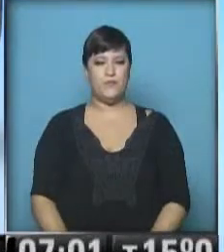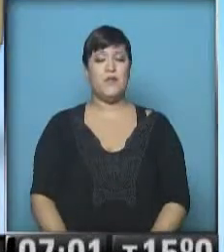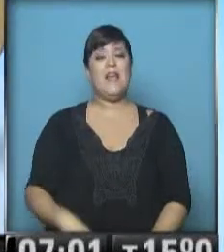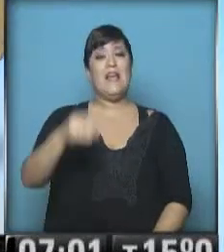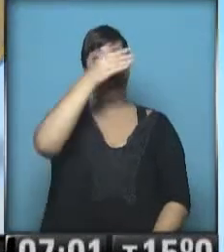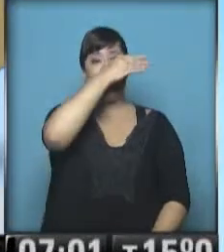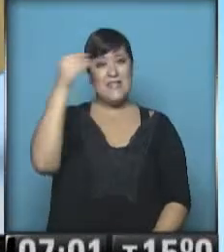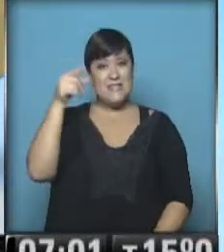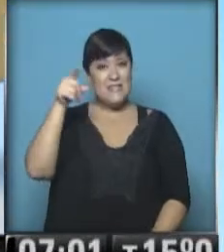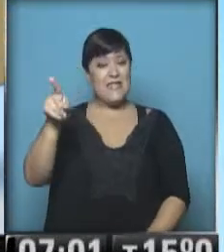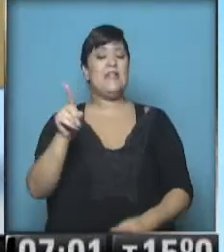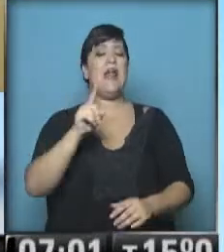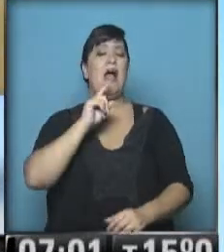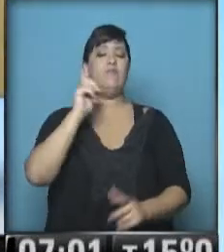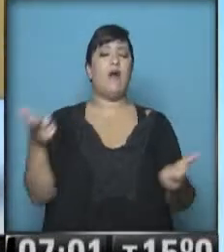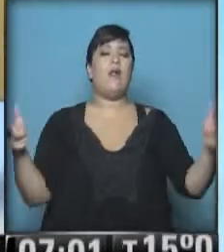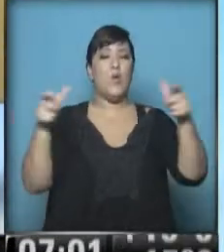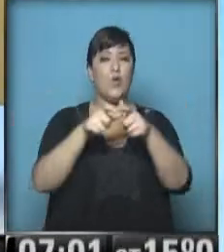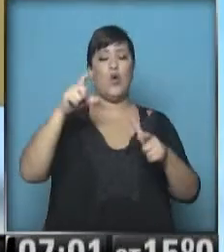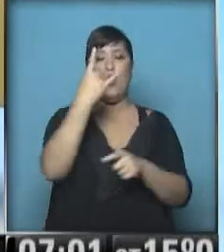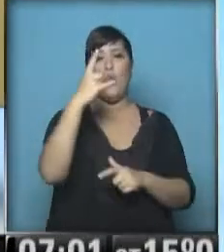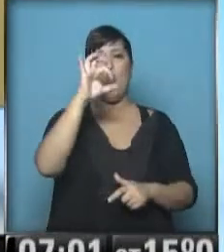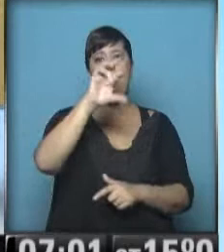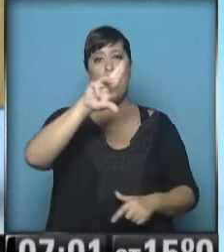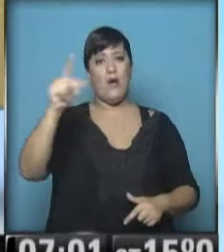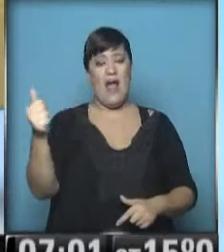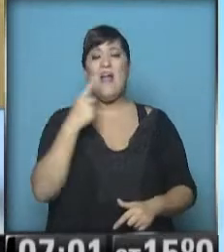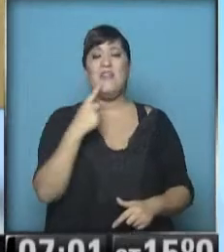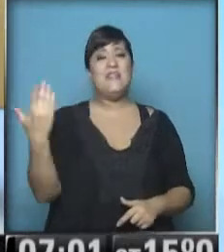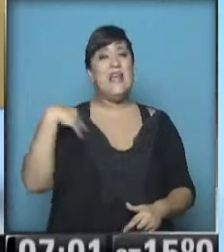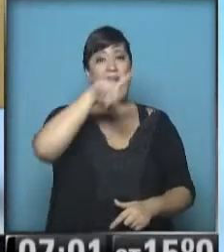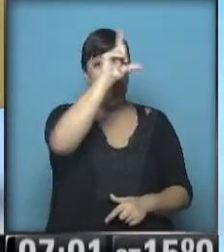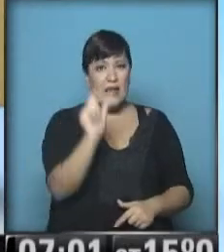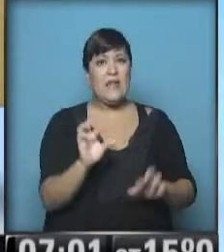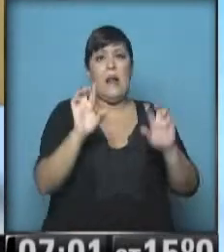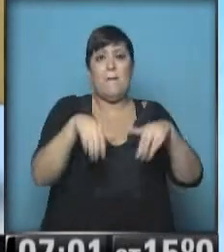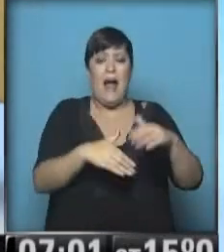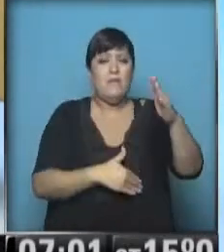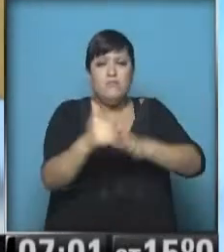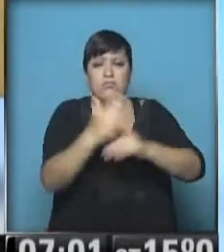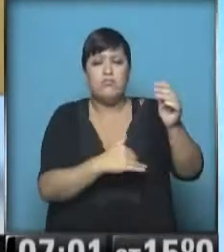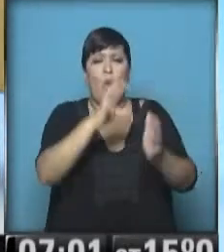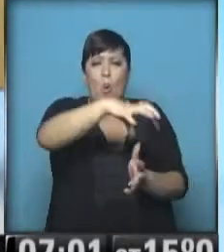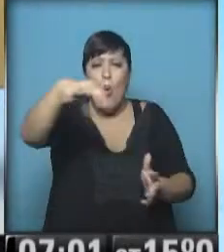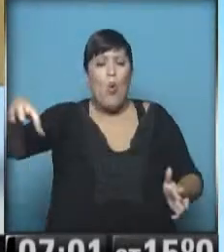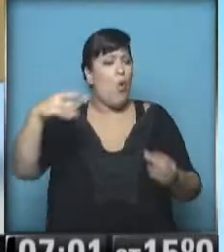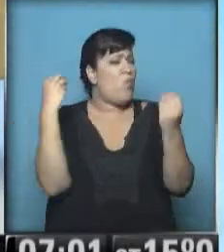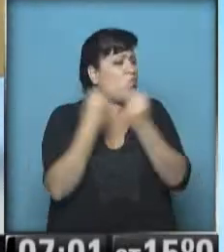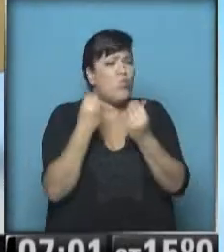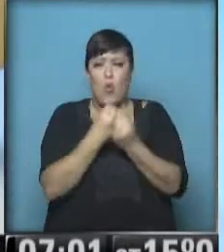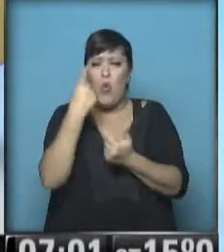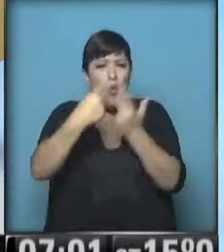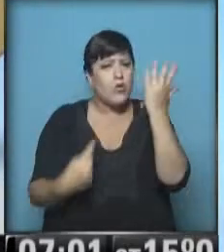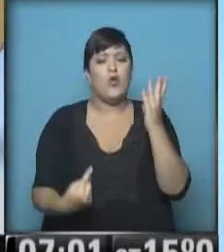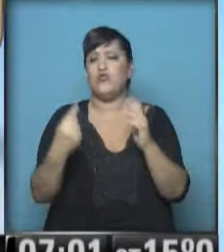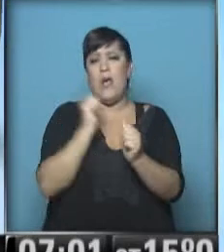Cristina, en el canal de la UOCRA. La presidenta afirmó que la Argentina desarrolló uno de los planes de infraestructura más importantes de la historia.